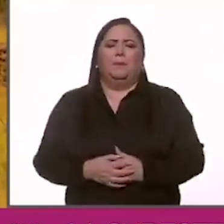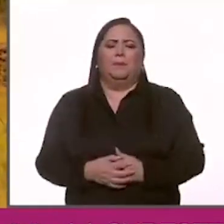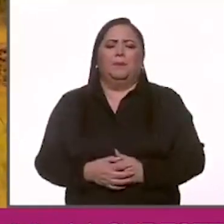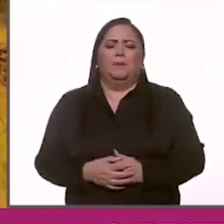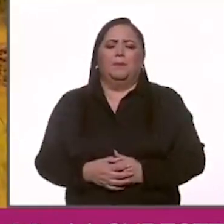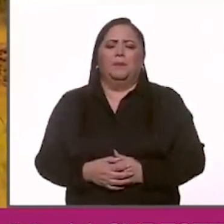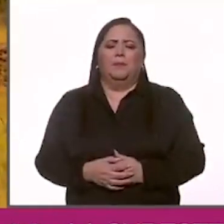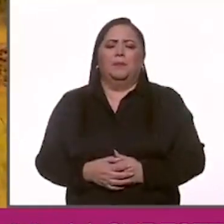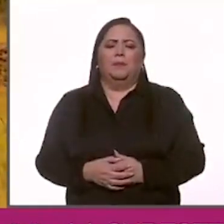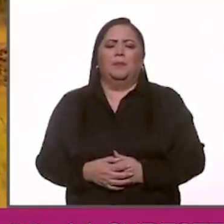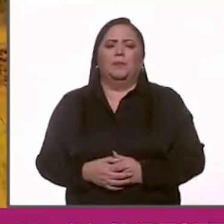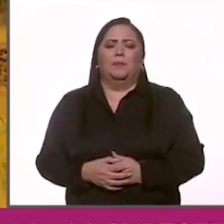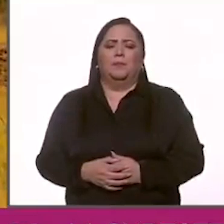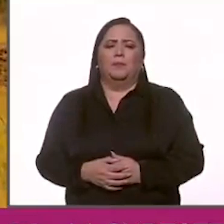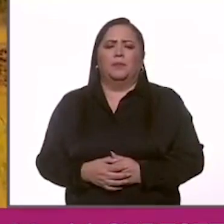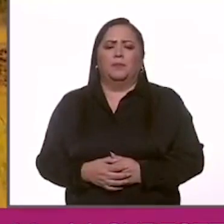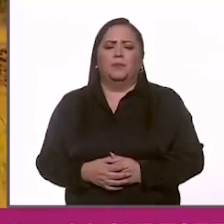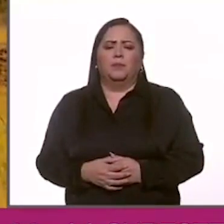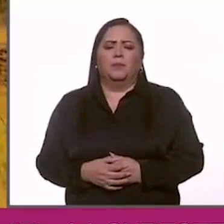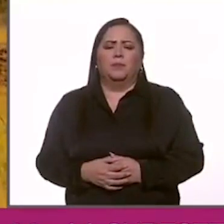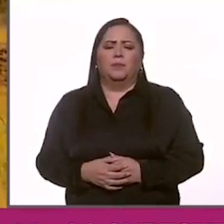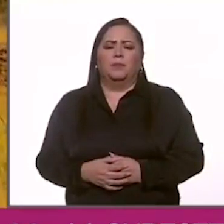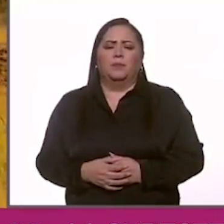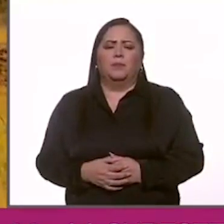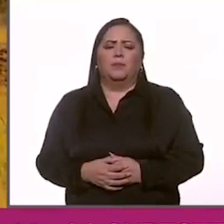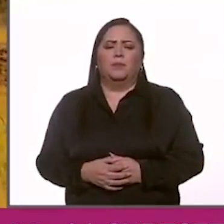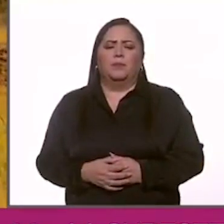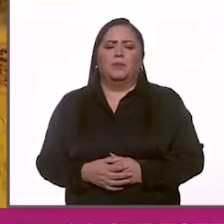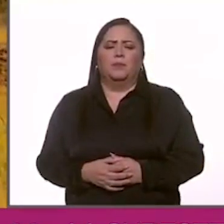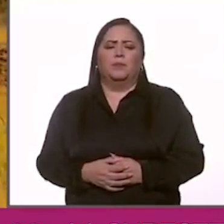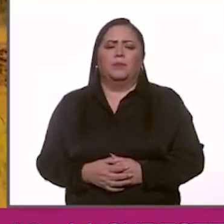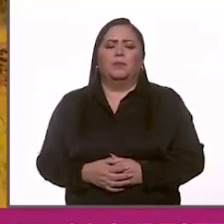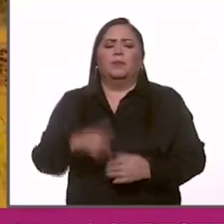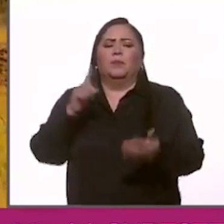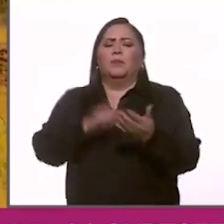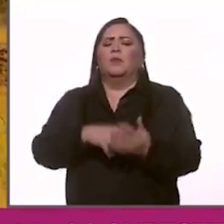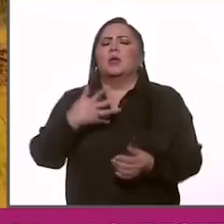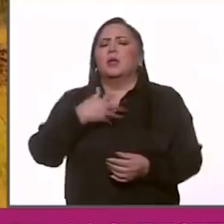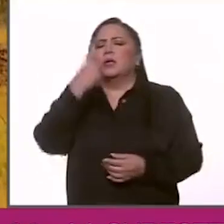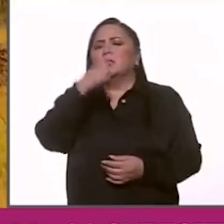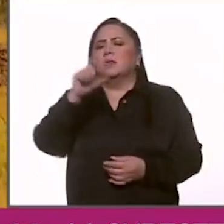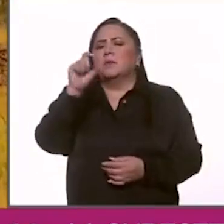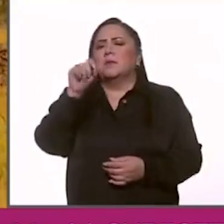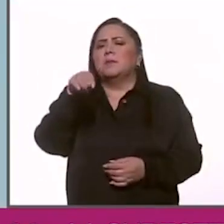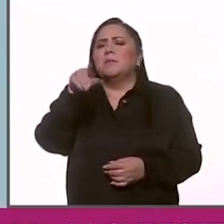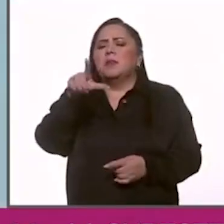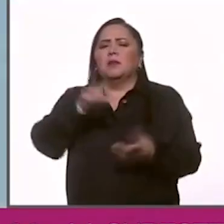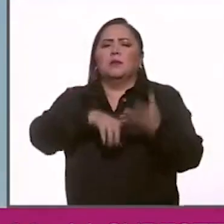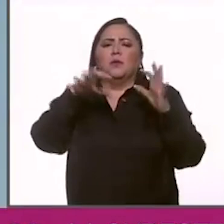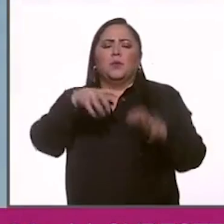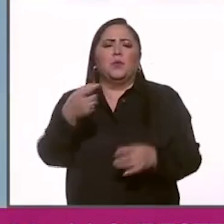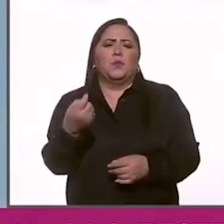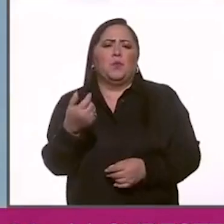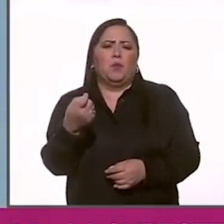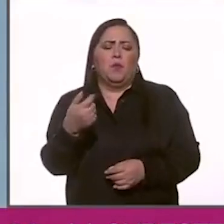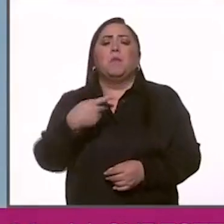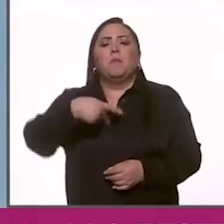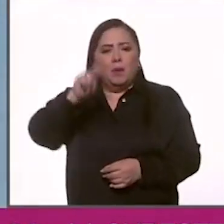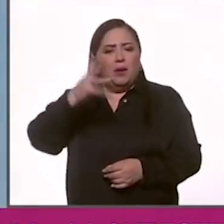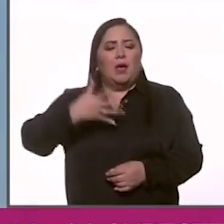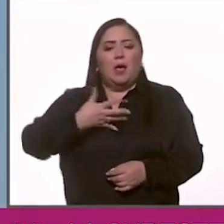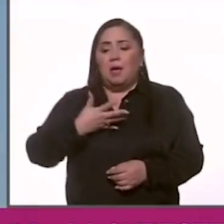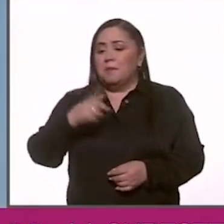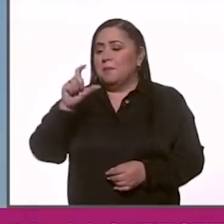Aquí estamos con una precipitación de 120 milímetros al año. Por lo menos hay